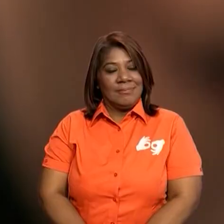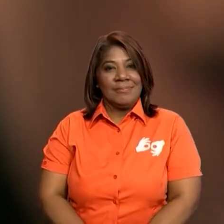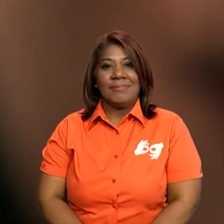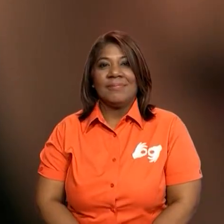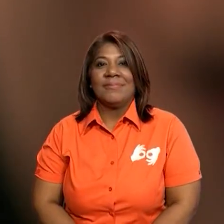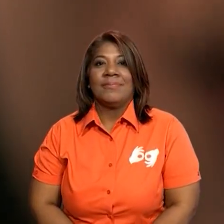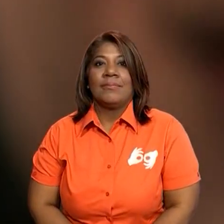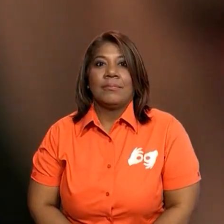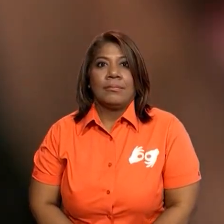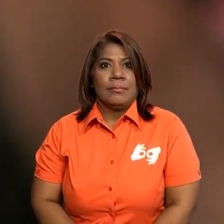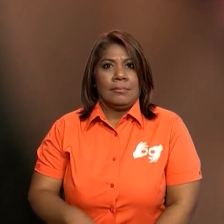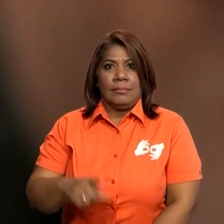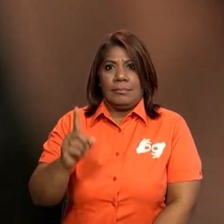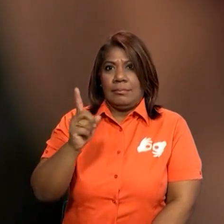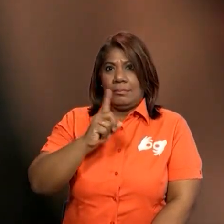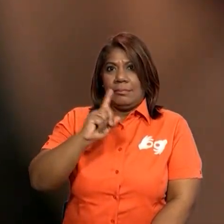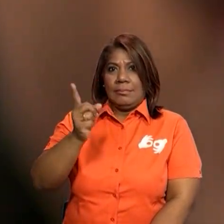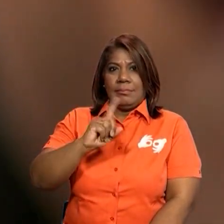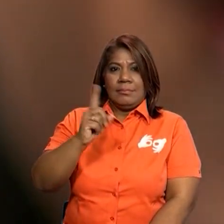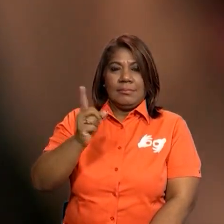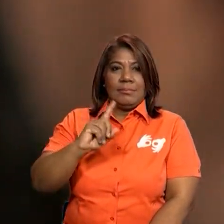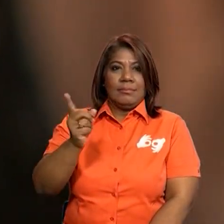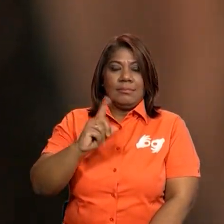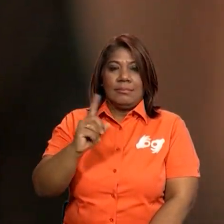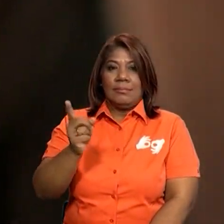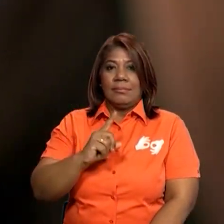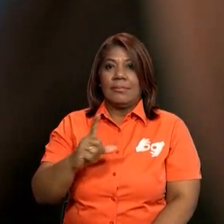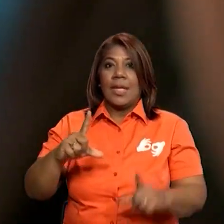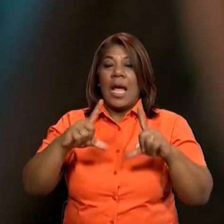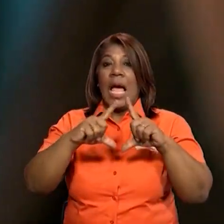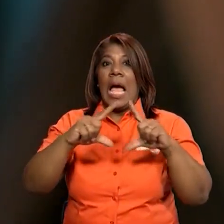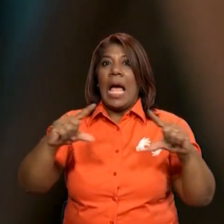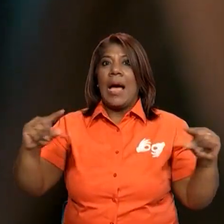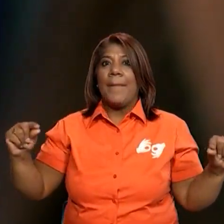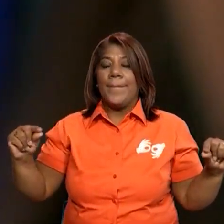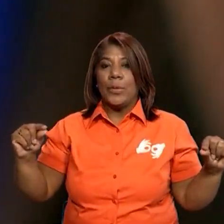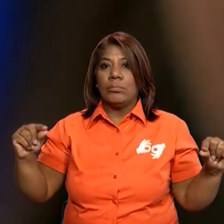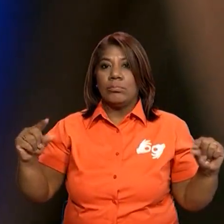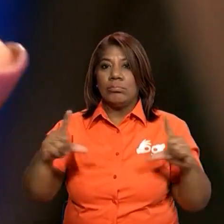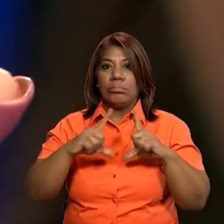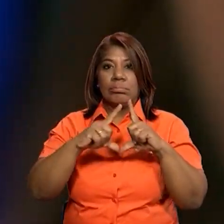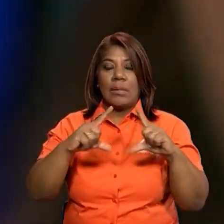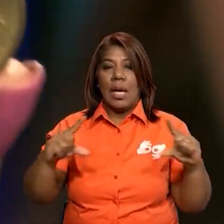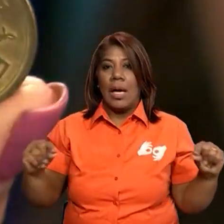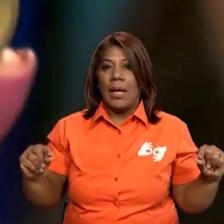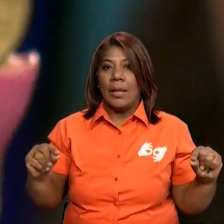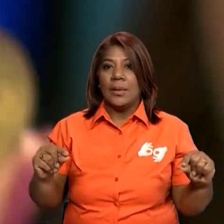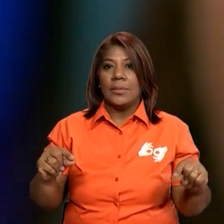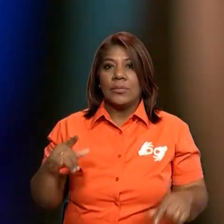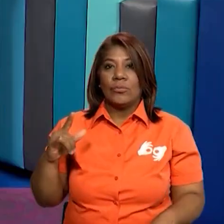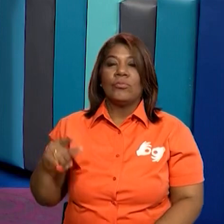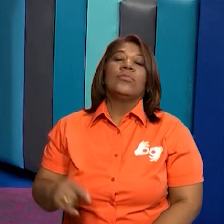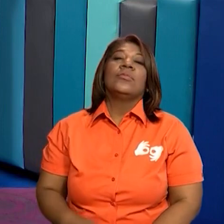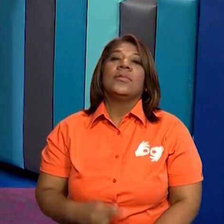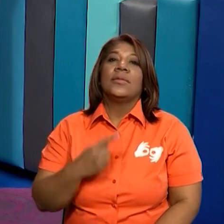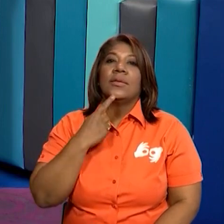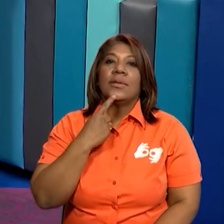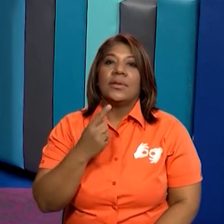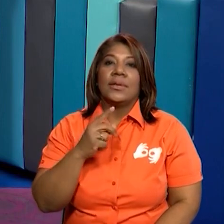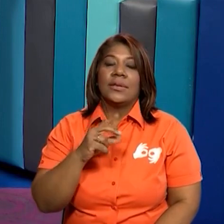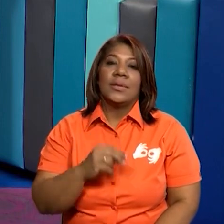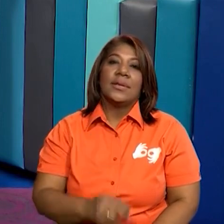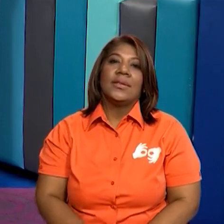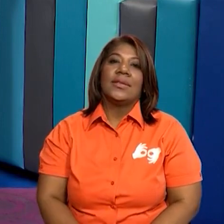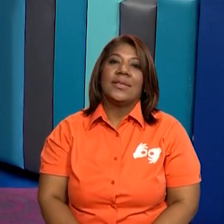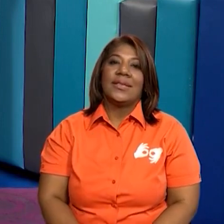¡No! ¡No! Esta es una moneda de Japón. Esta no. Seguro es del viaje de mi amigo el señor de la